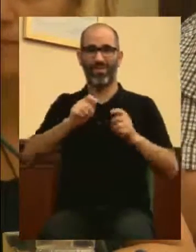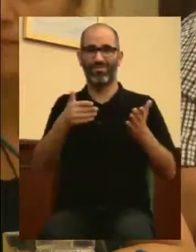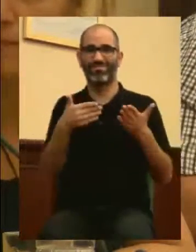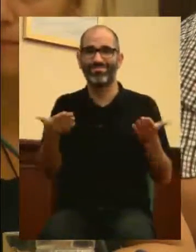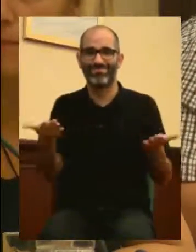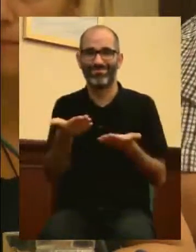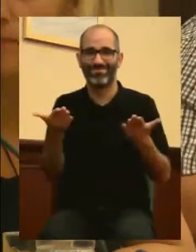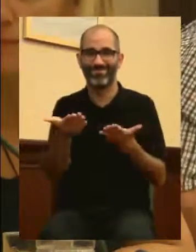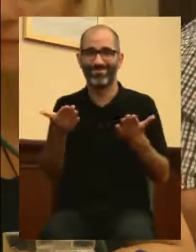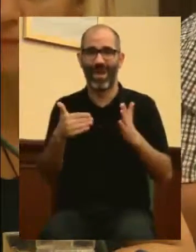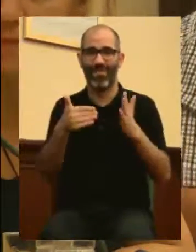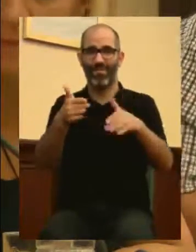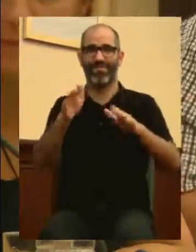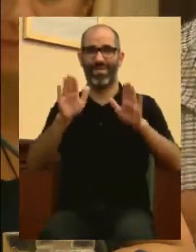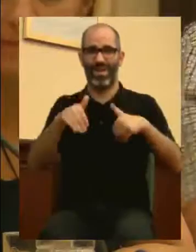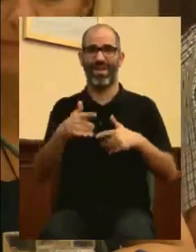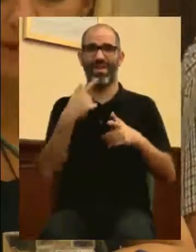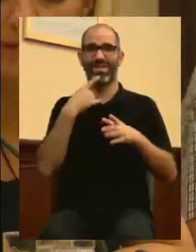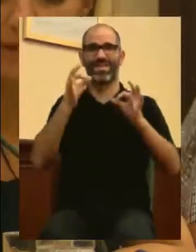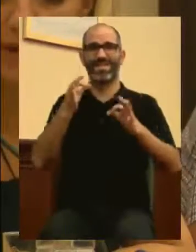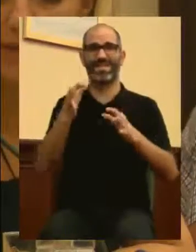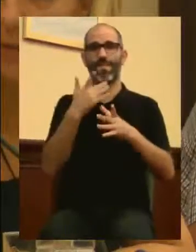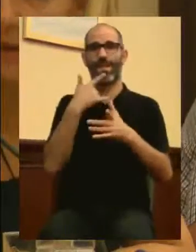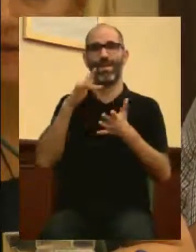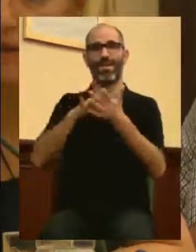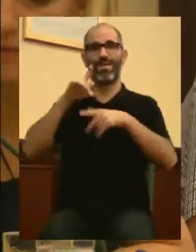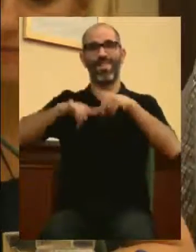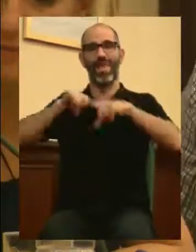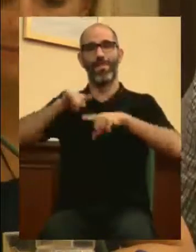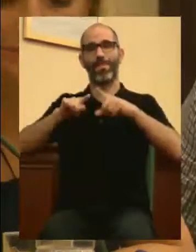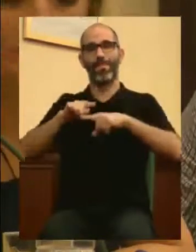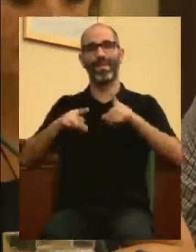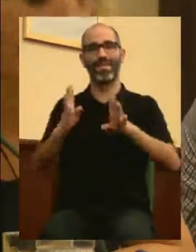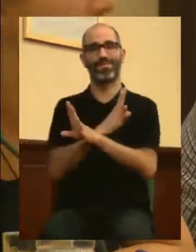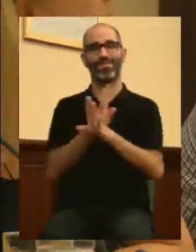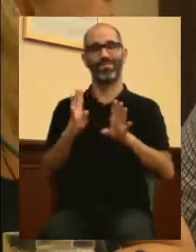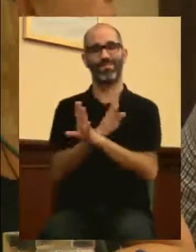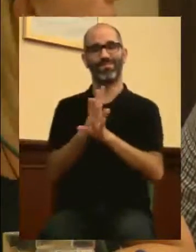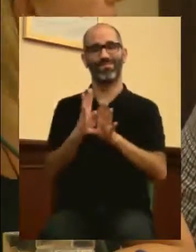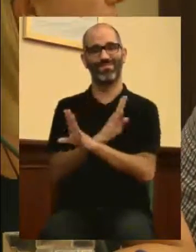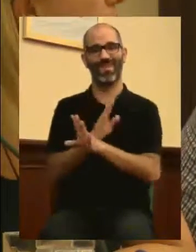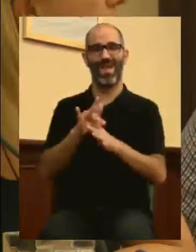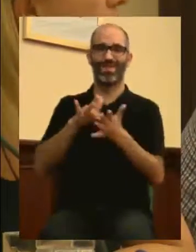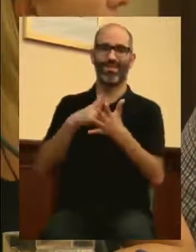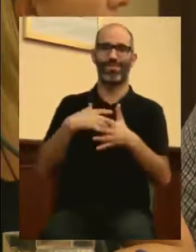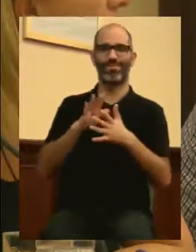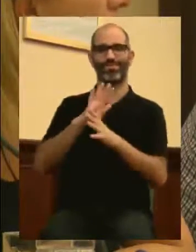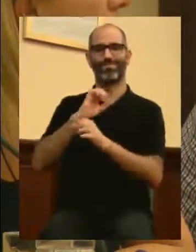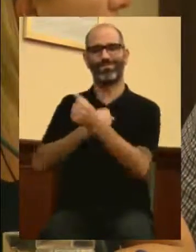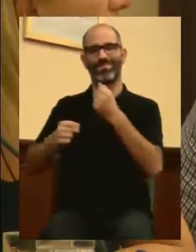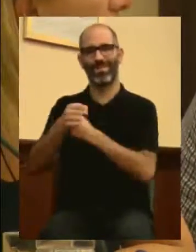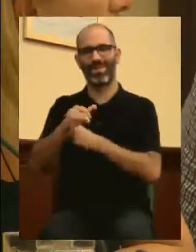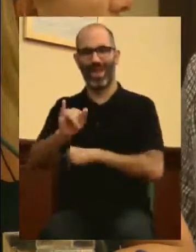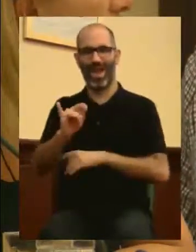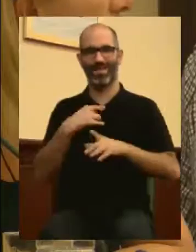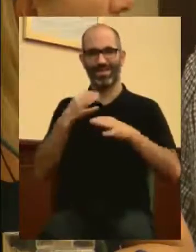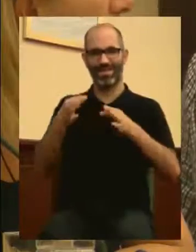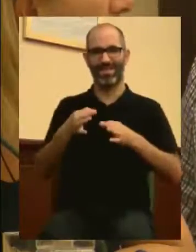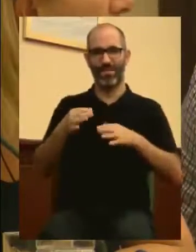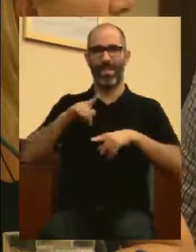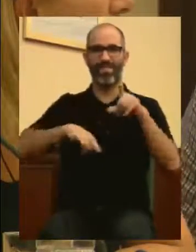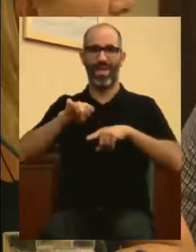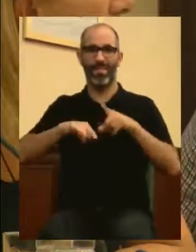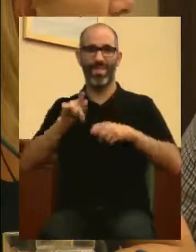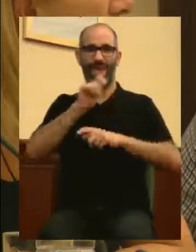de empatizar con el gobierno. Van a tratar de mantener un perfil crítico bajo. En algún momento repuntará, subirá,